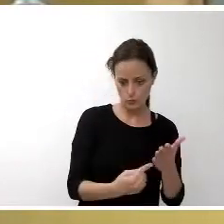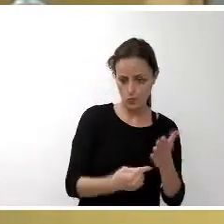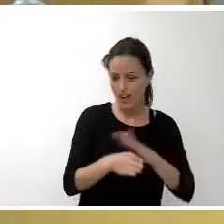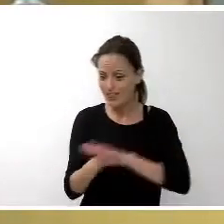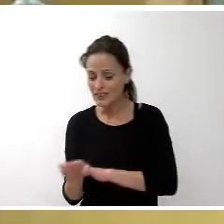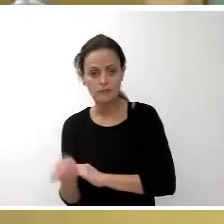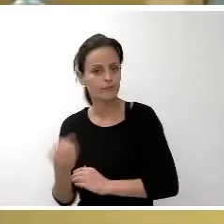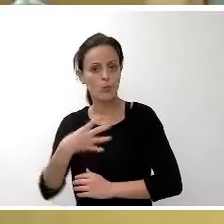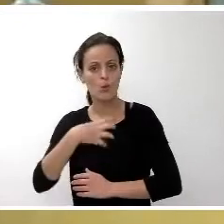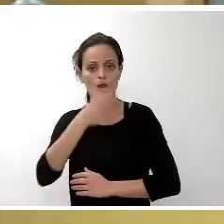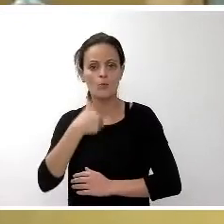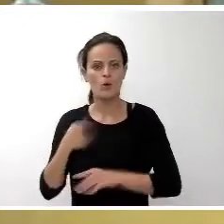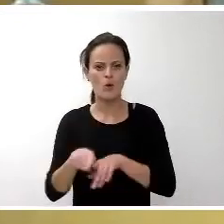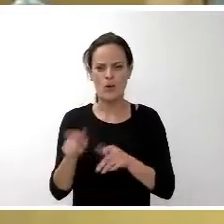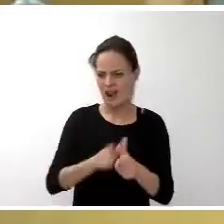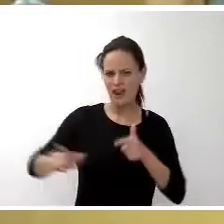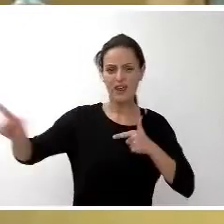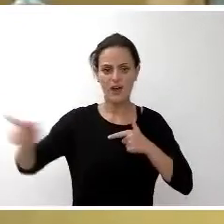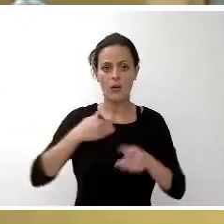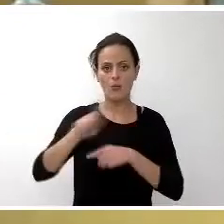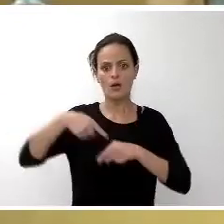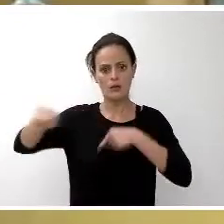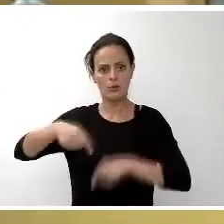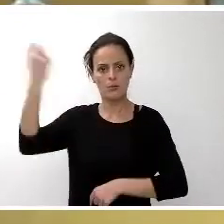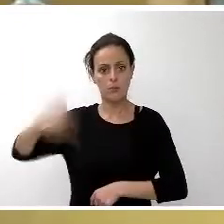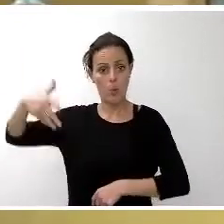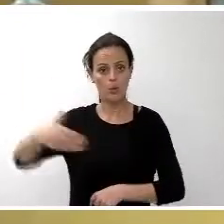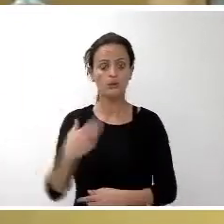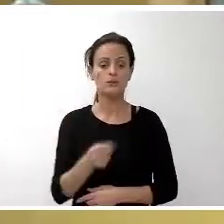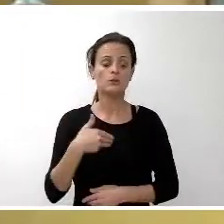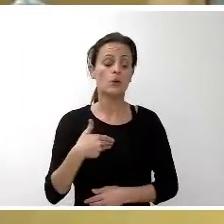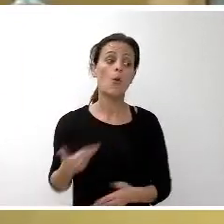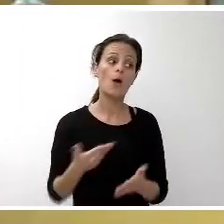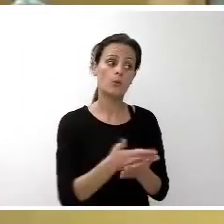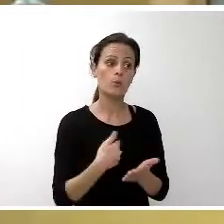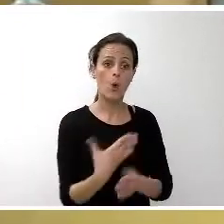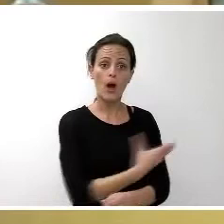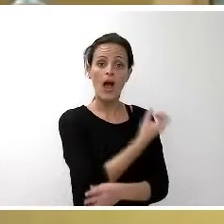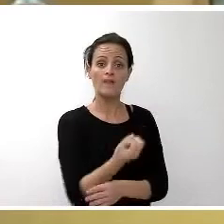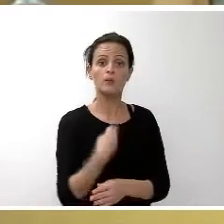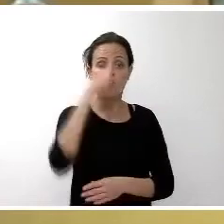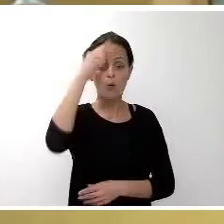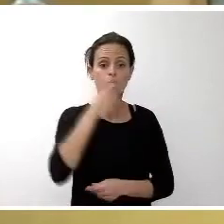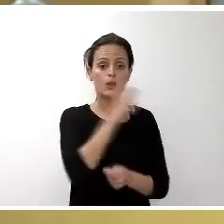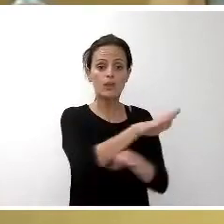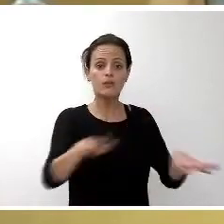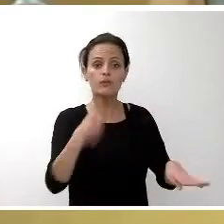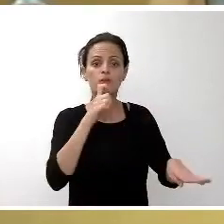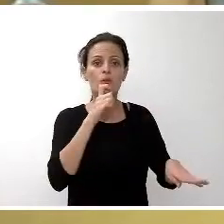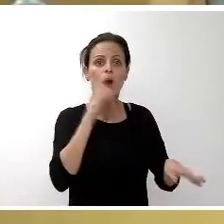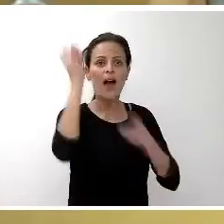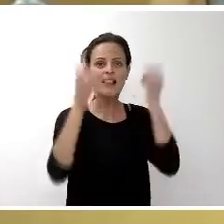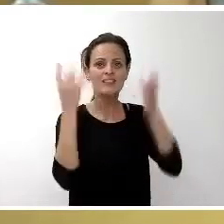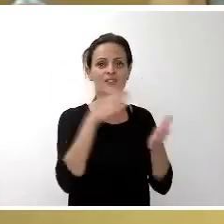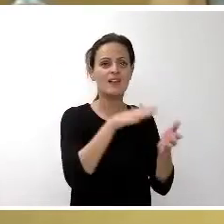distancia y el coste del transporte. Propongo que desde el Cabildo se difunda la cultura con actividades en todos los